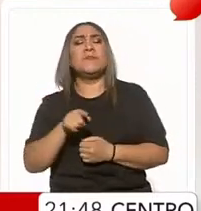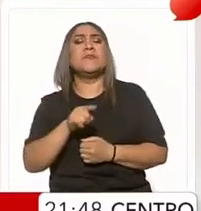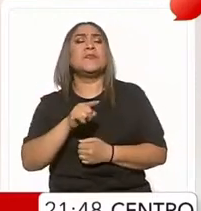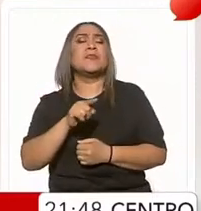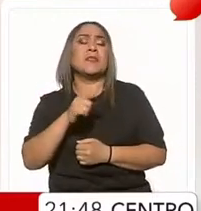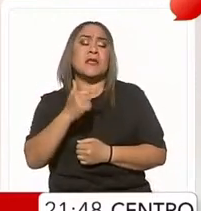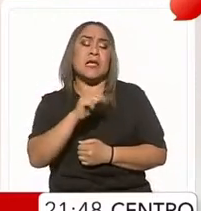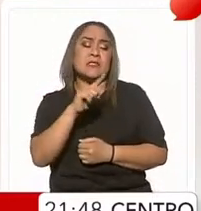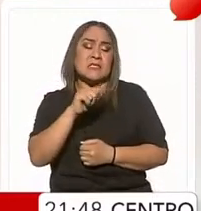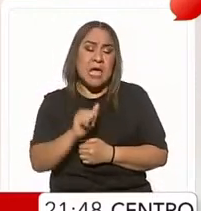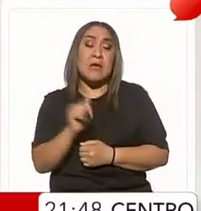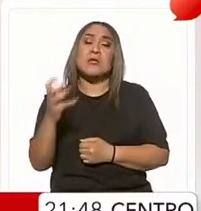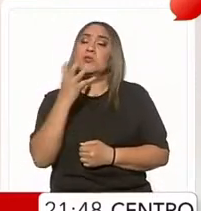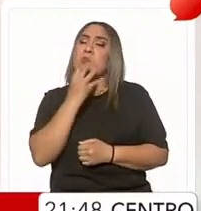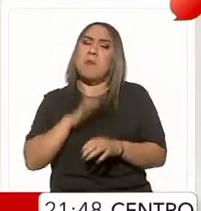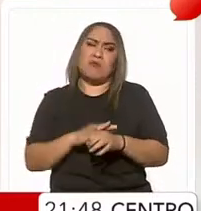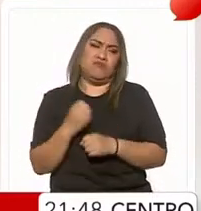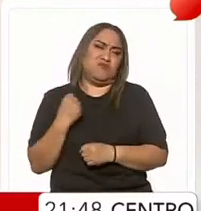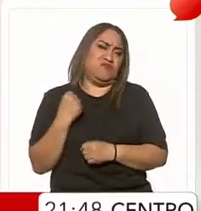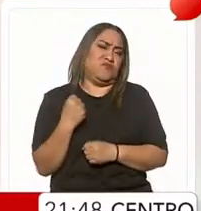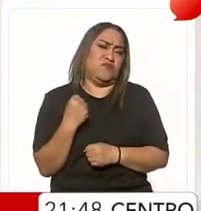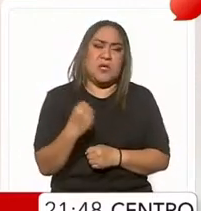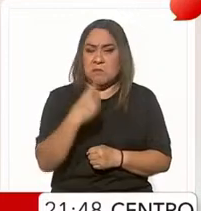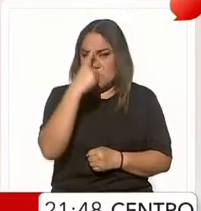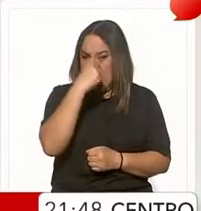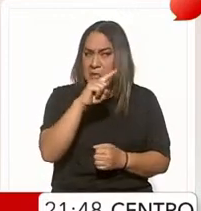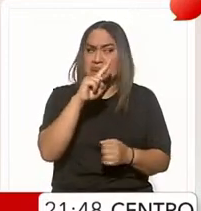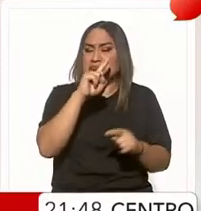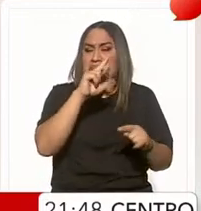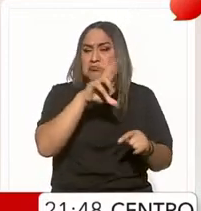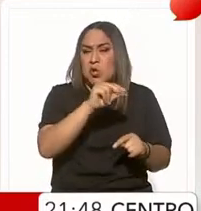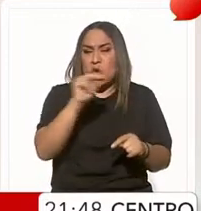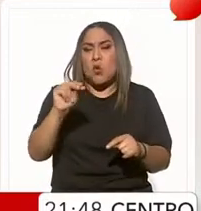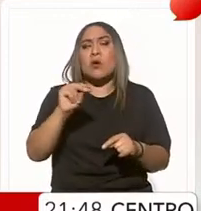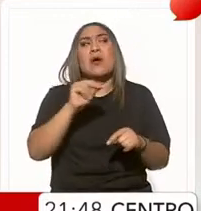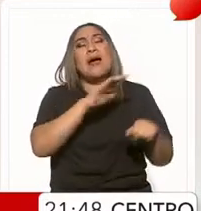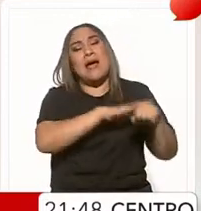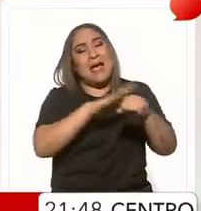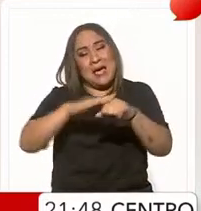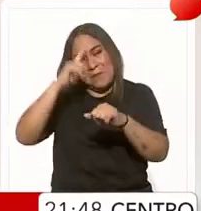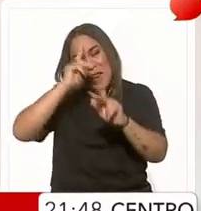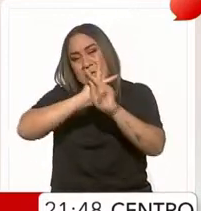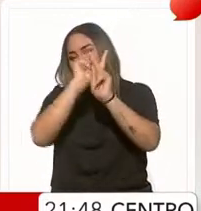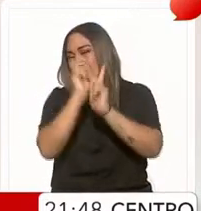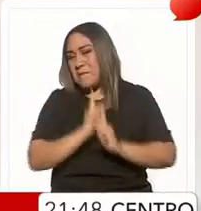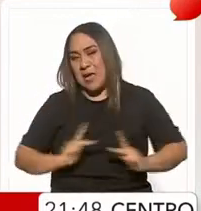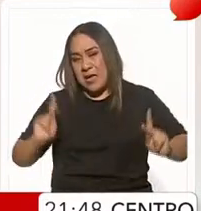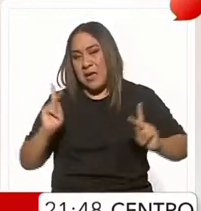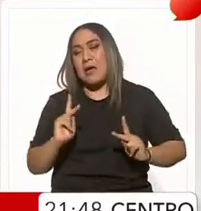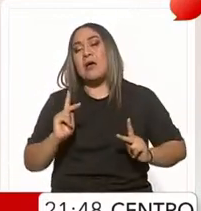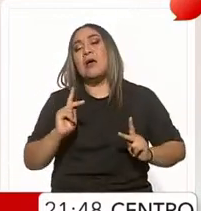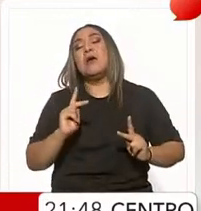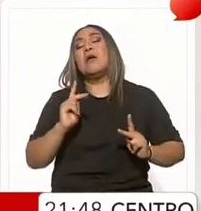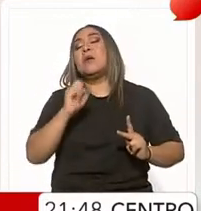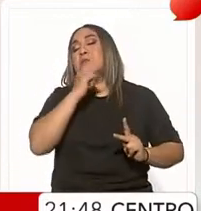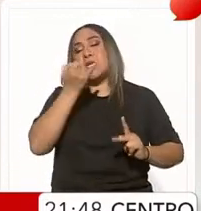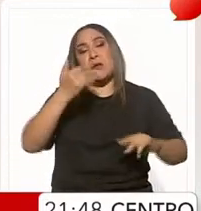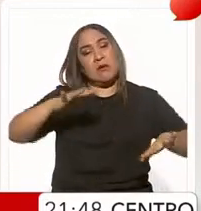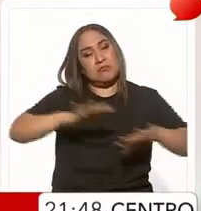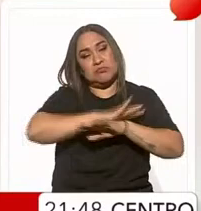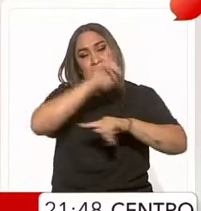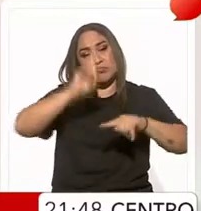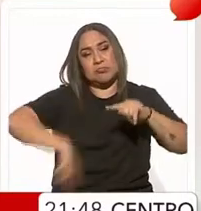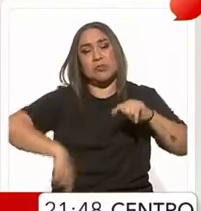se endurece y trata de frenar a toda costa las presiones internas hacia un acuerdo de paz y hacia la demisión de Benjamín